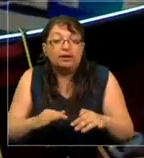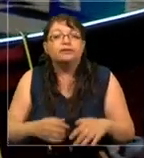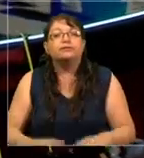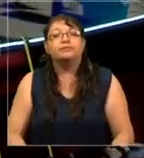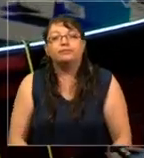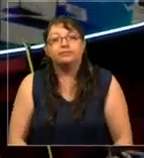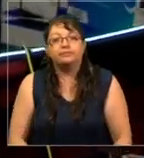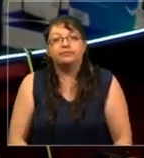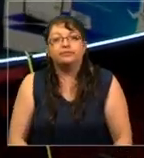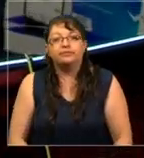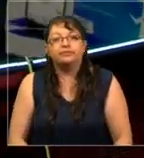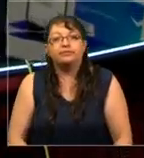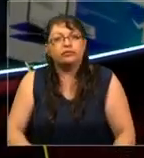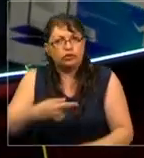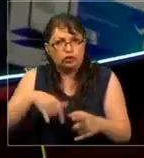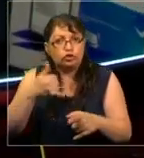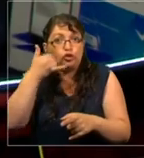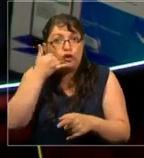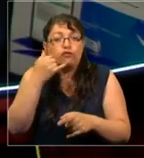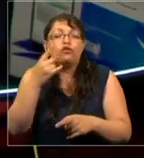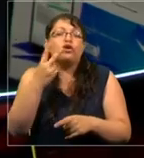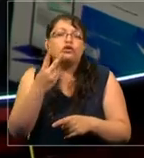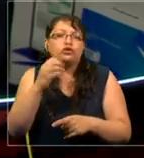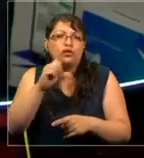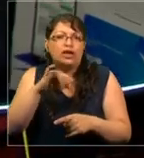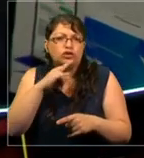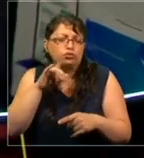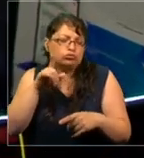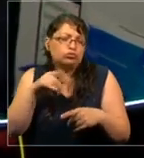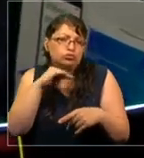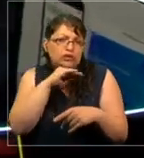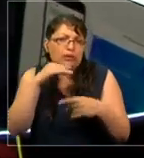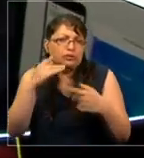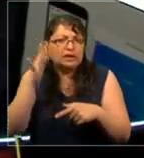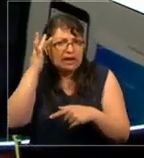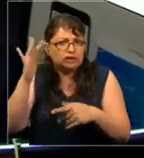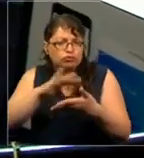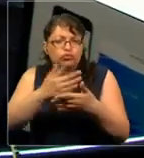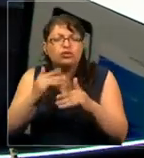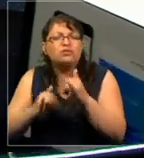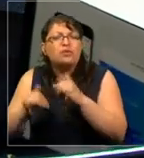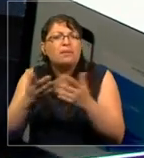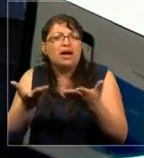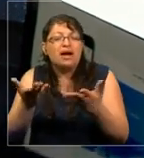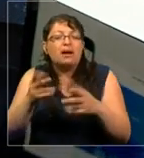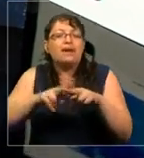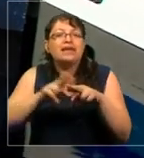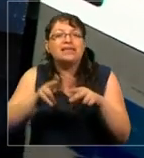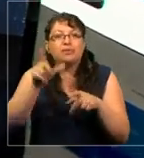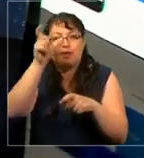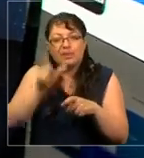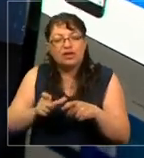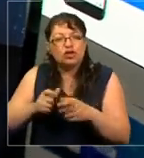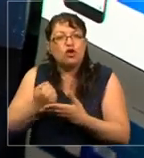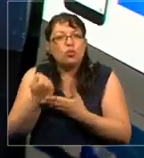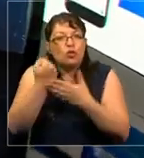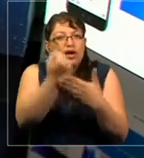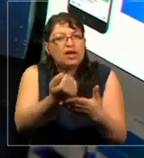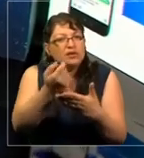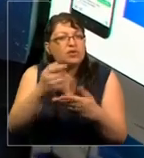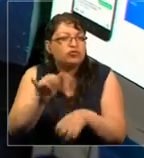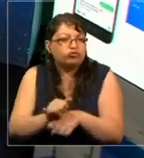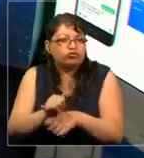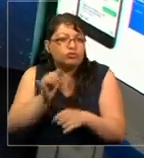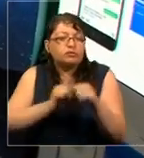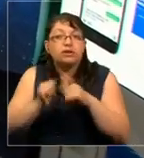En Fun2Action, nosotros usamos inteligencia artificial para crear asistentes virtuales. Aquí ustedes ven, por ejemplo, esta página,